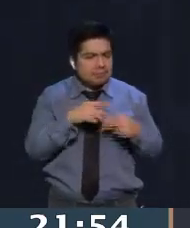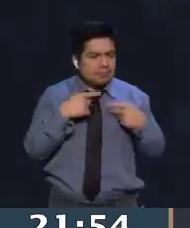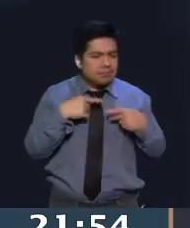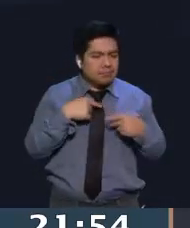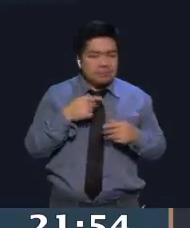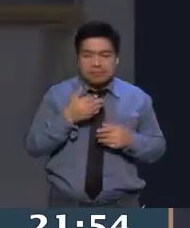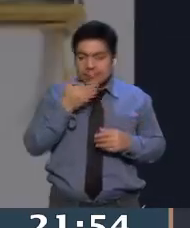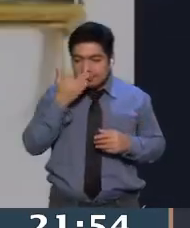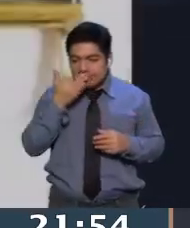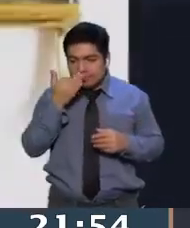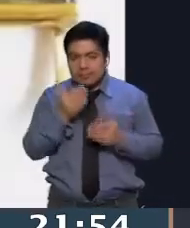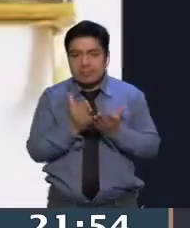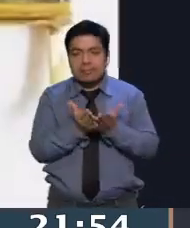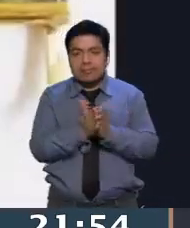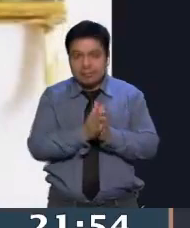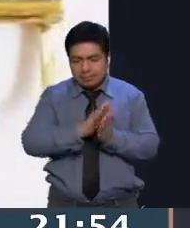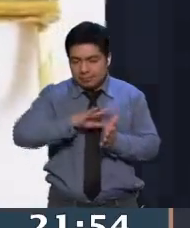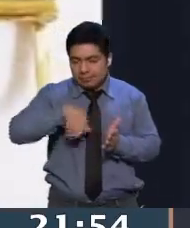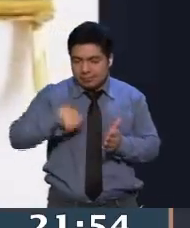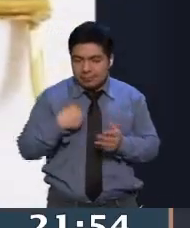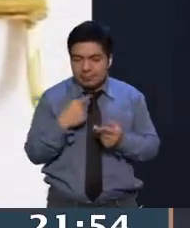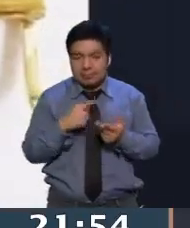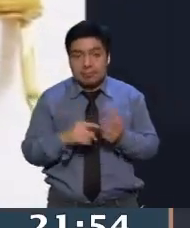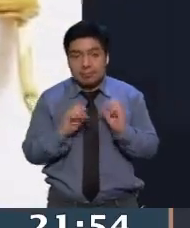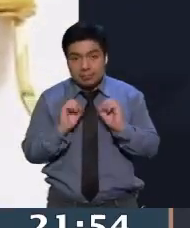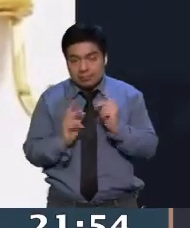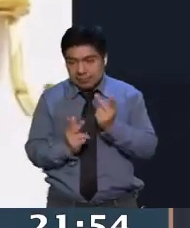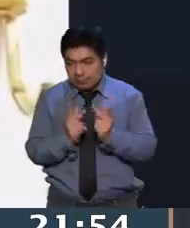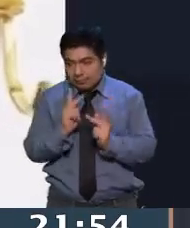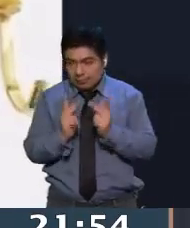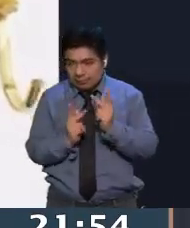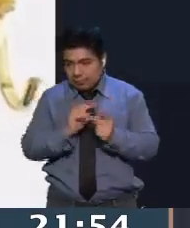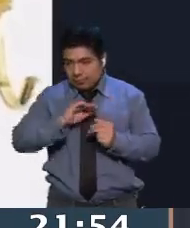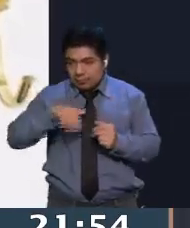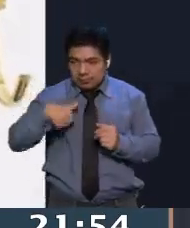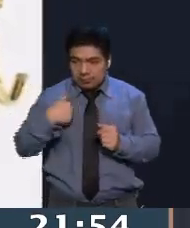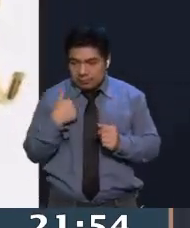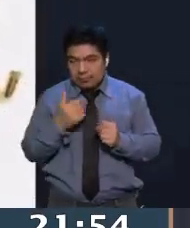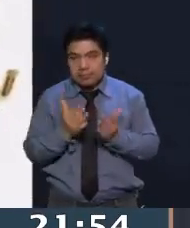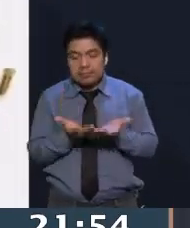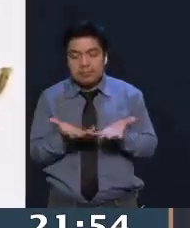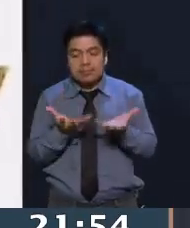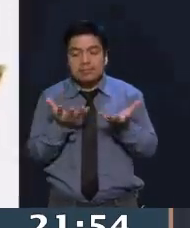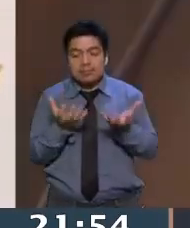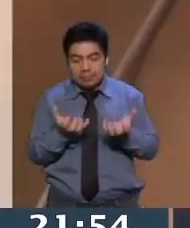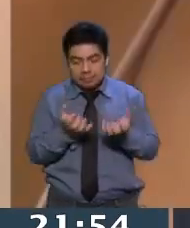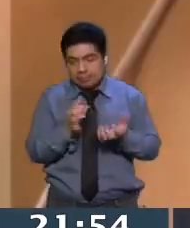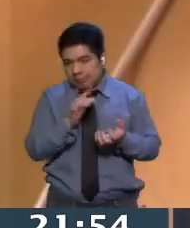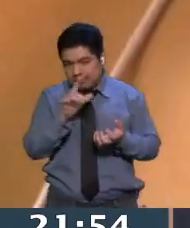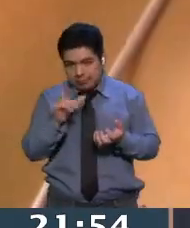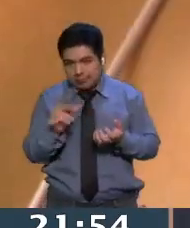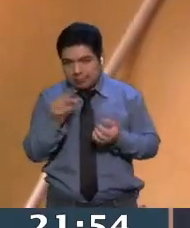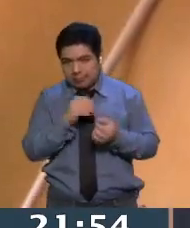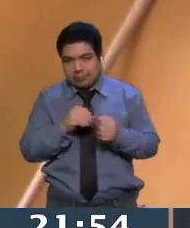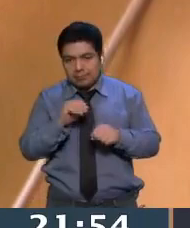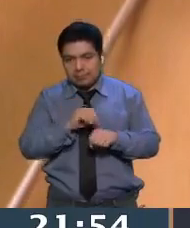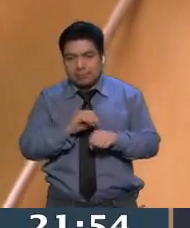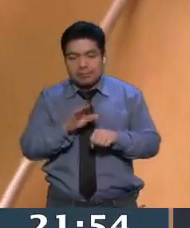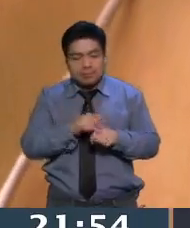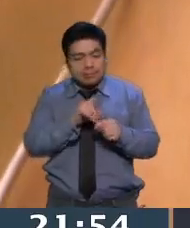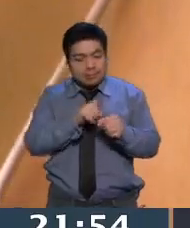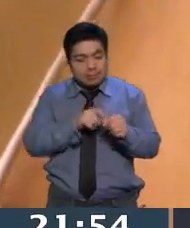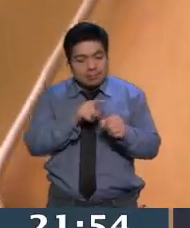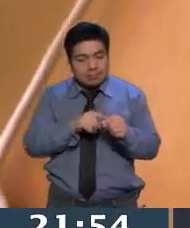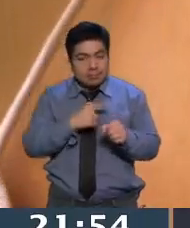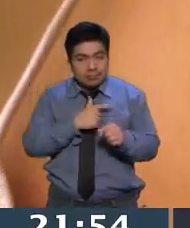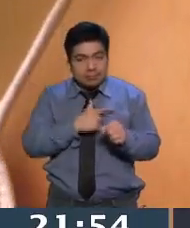guardar las flores en los libros o las plantas con el fin de que se sequen y después conservarlas porque nos encanta su color o su